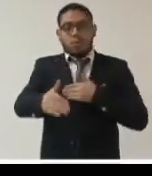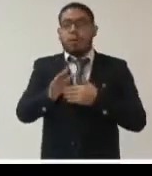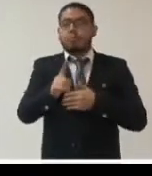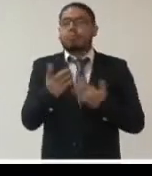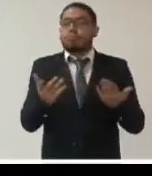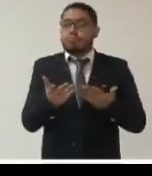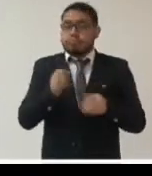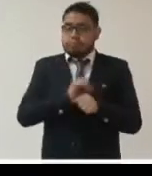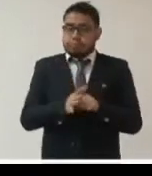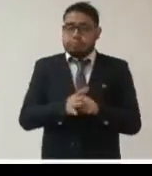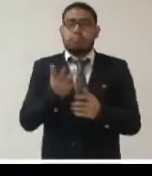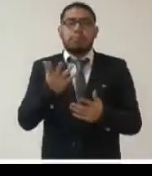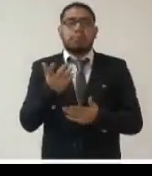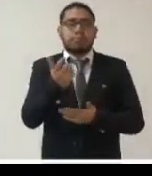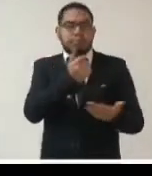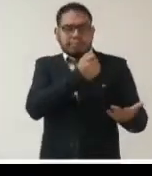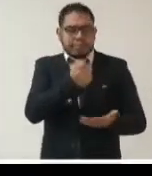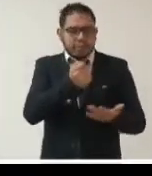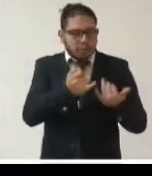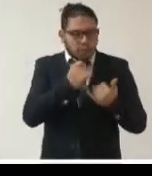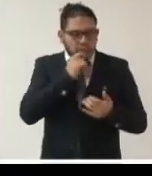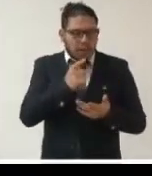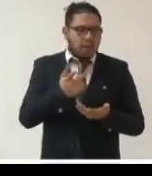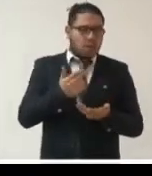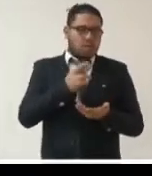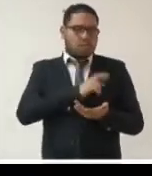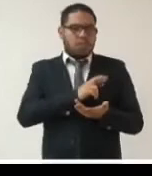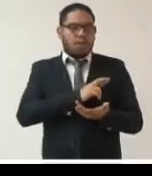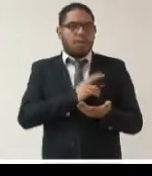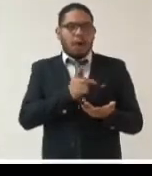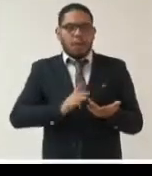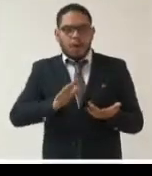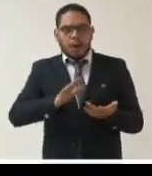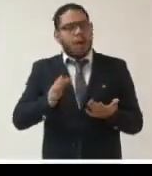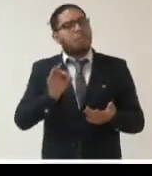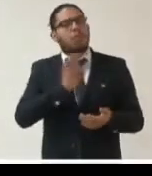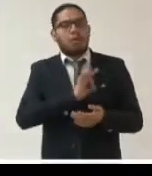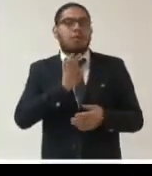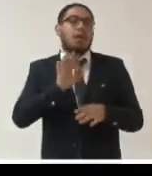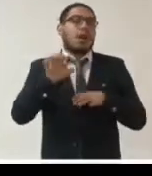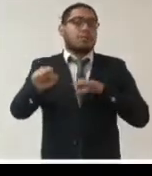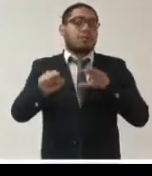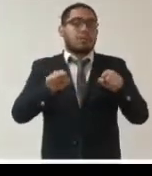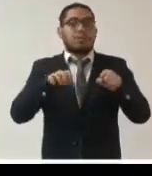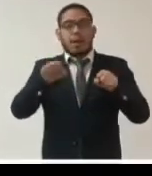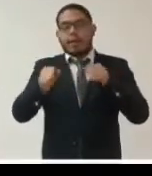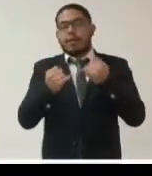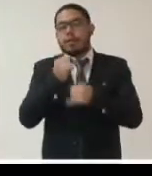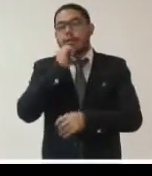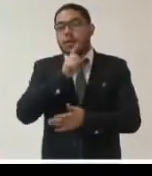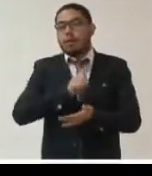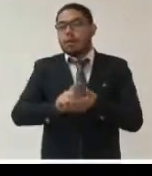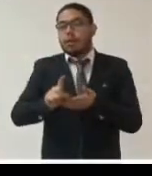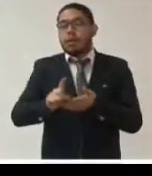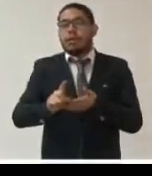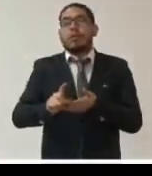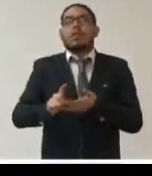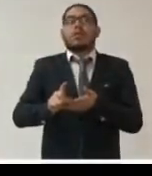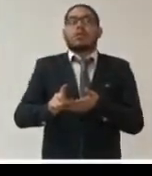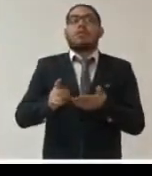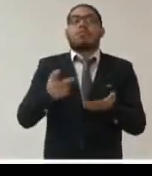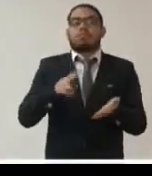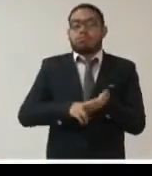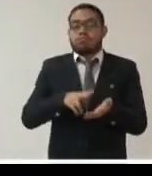esquilmando tanto el presupuesto público como el privado podemos conseguir también que este derecho fundamental se ponga en valor